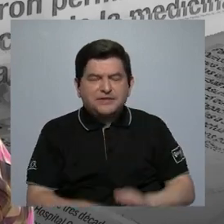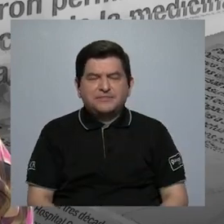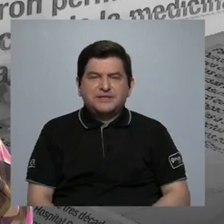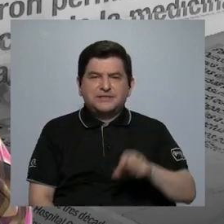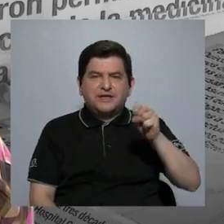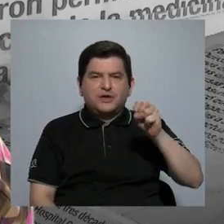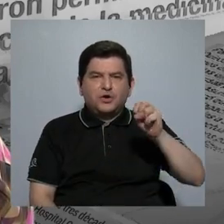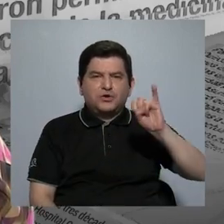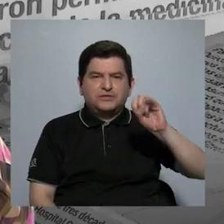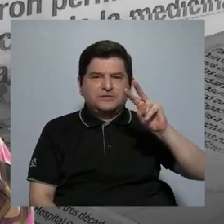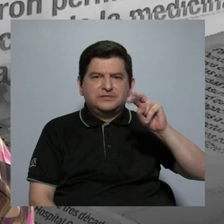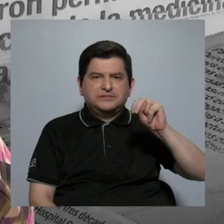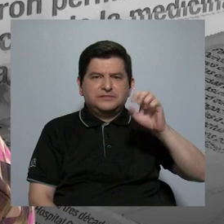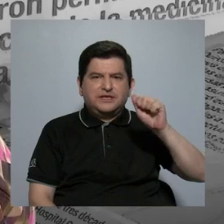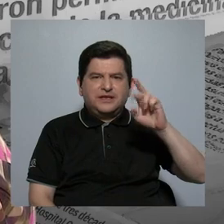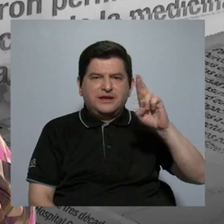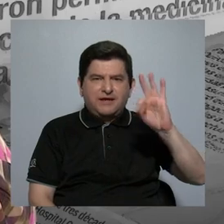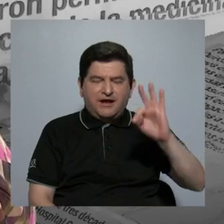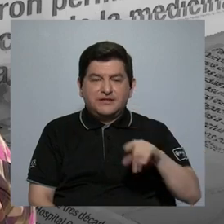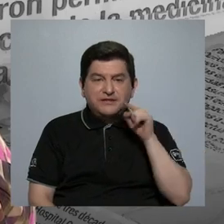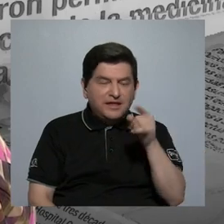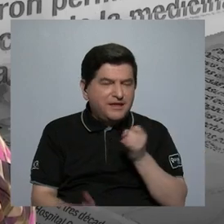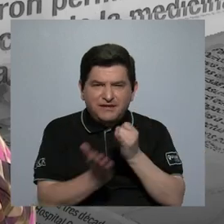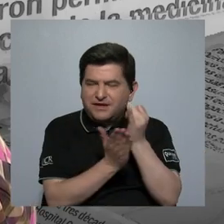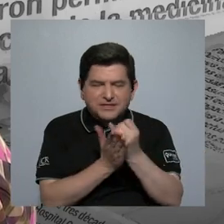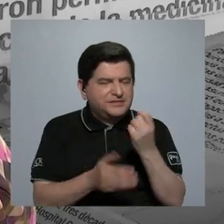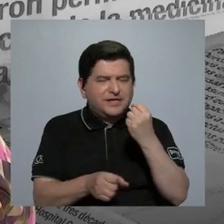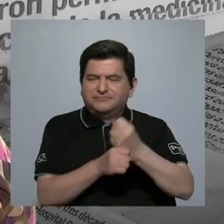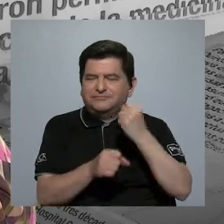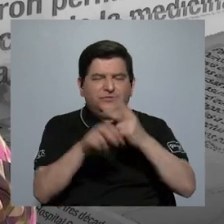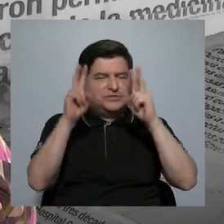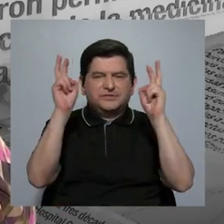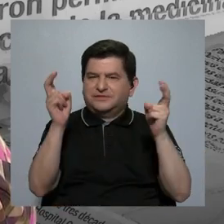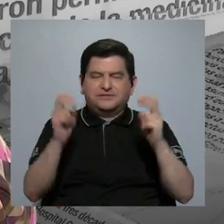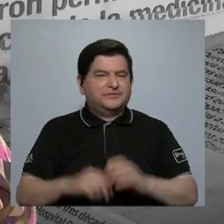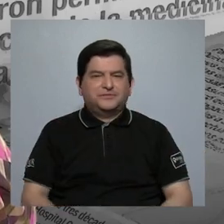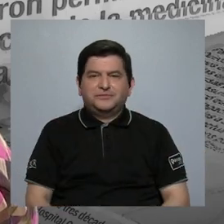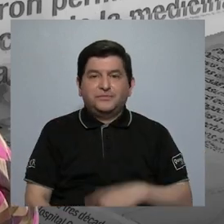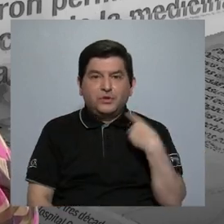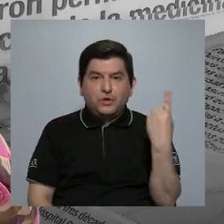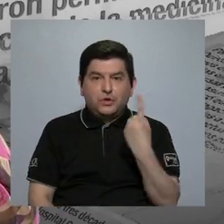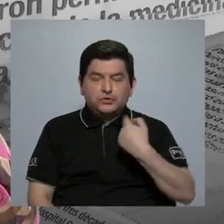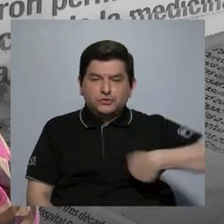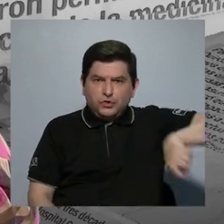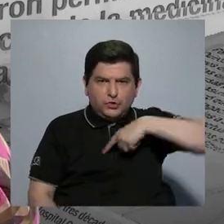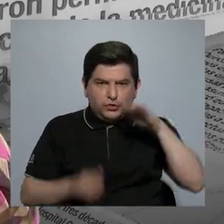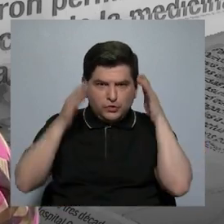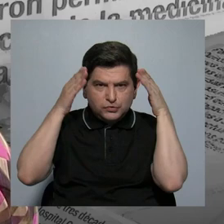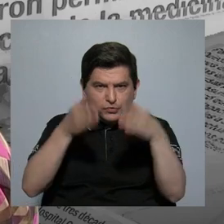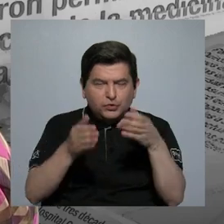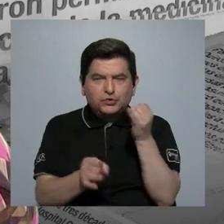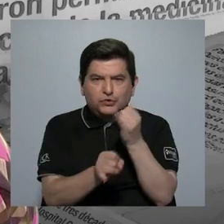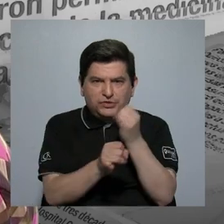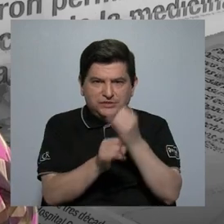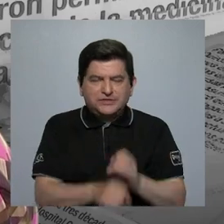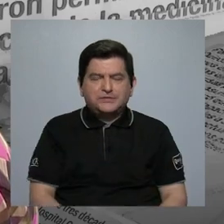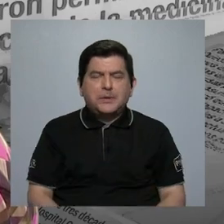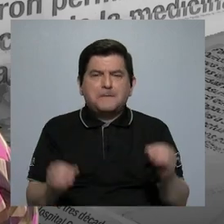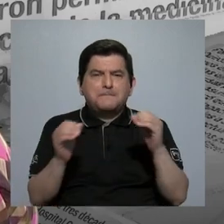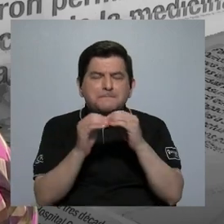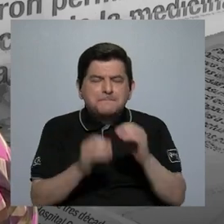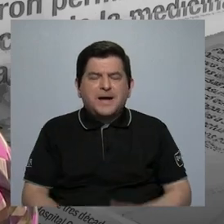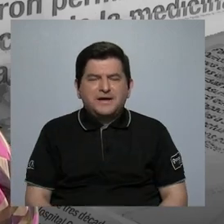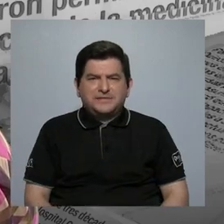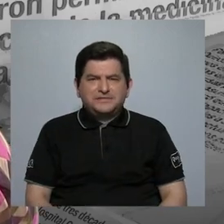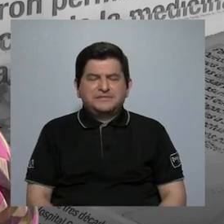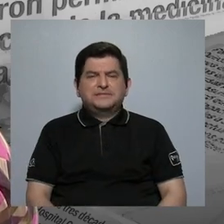con el SINART, y para esta investigación no trabajamos el tema del SINART. Únicamente nos centramos en las instituciones que más